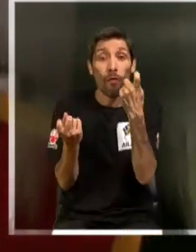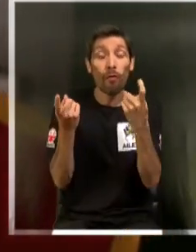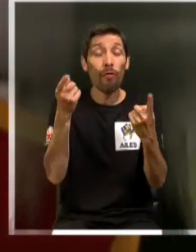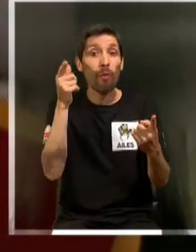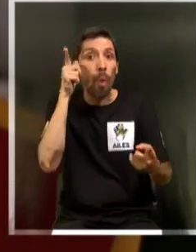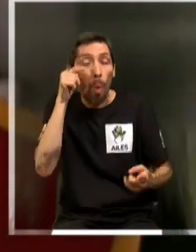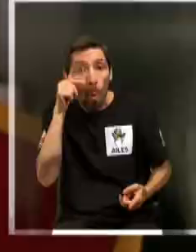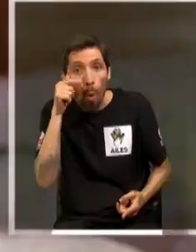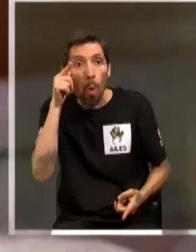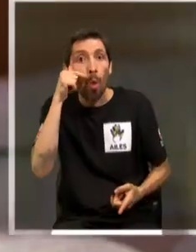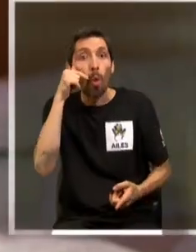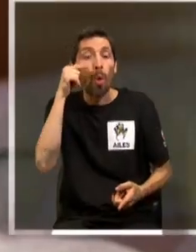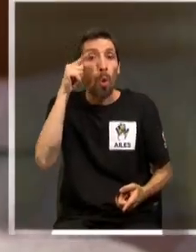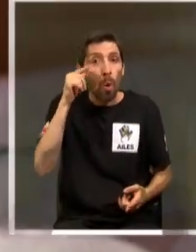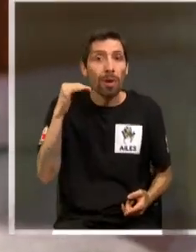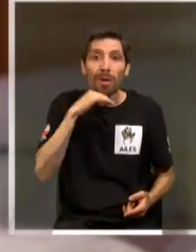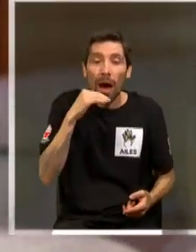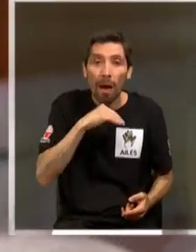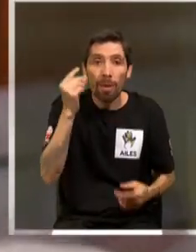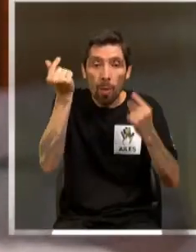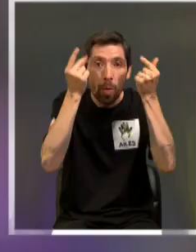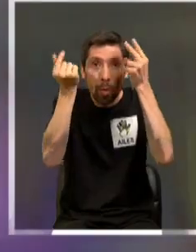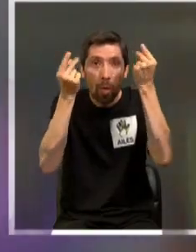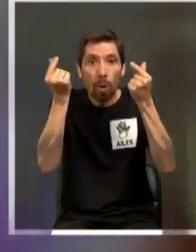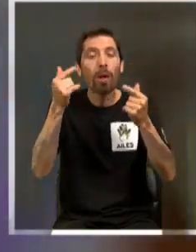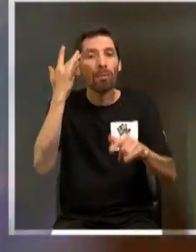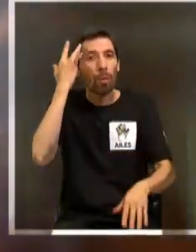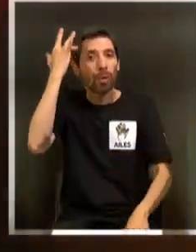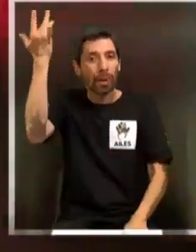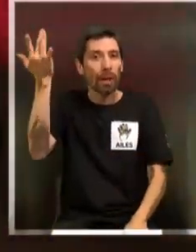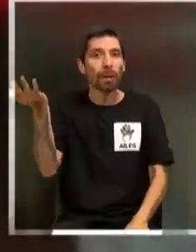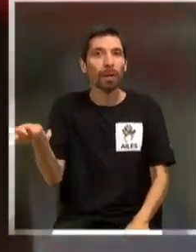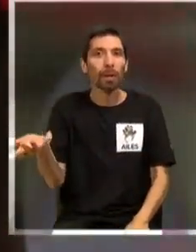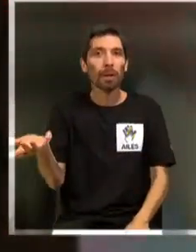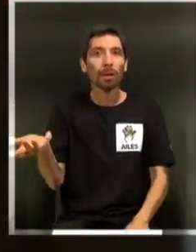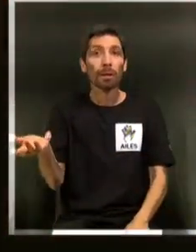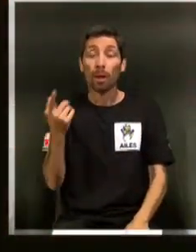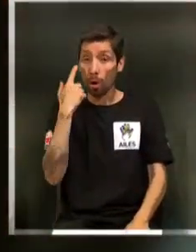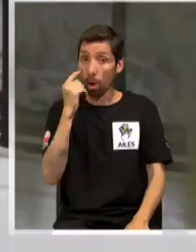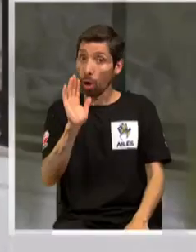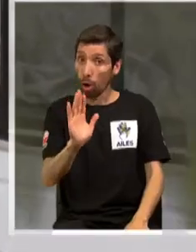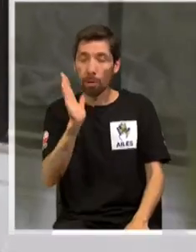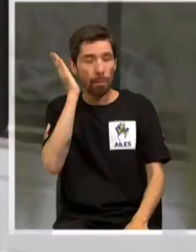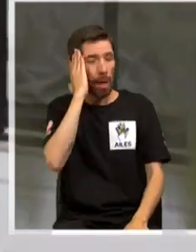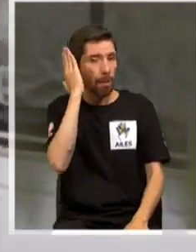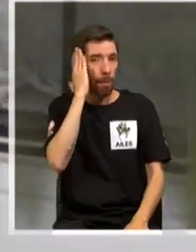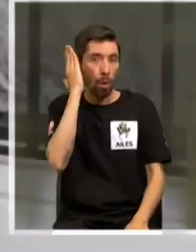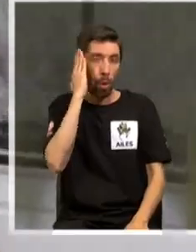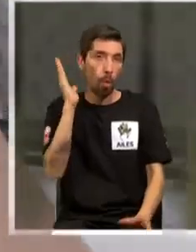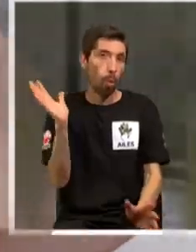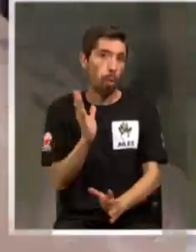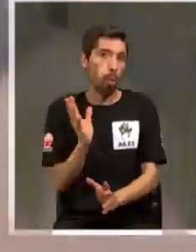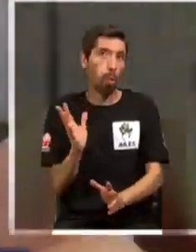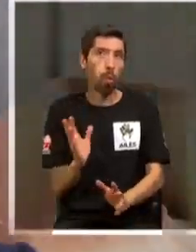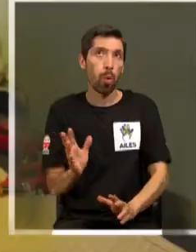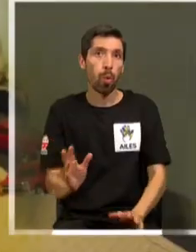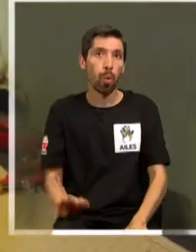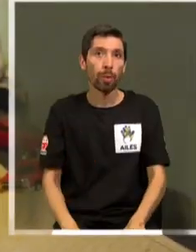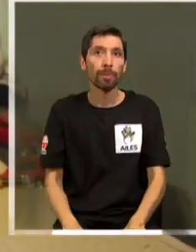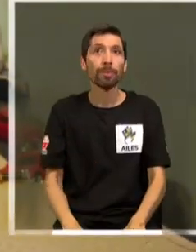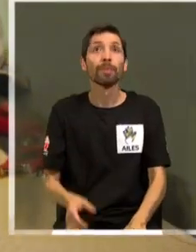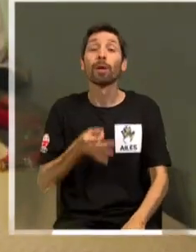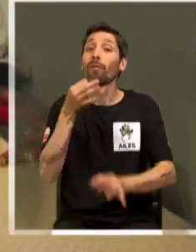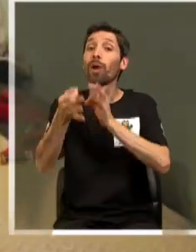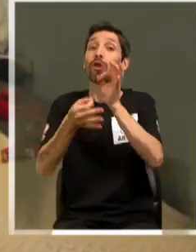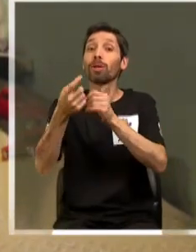es rápido, es un niño, gracias a Dios, muy inteligente, salió. Y ojo, que tiene una memoria tremenda, ¿eh? Les